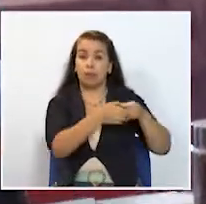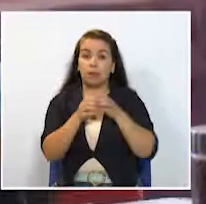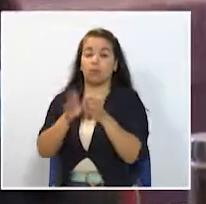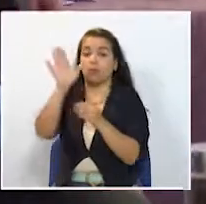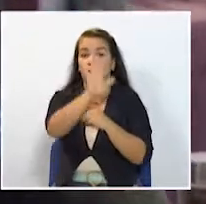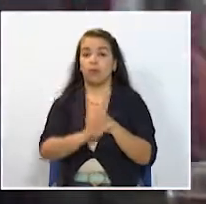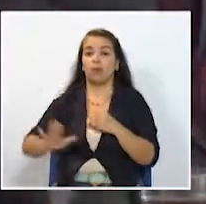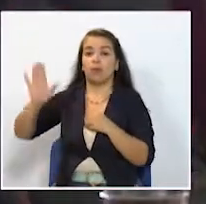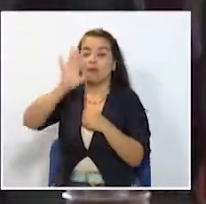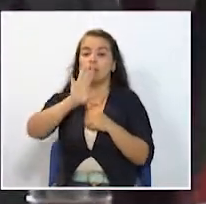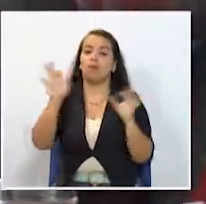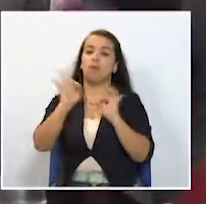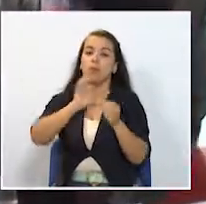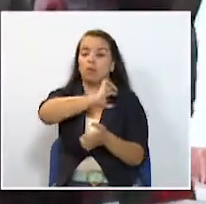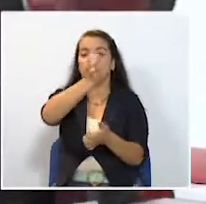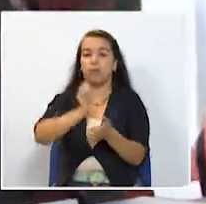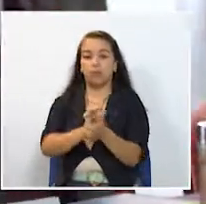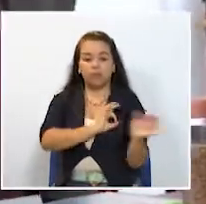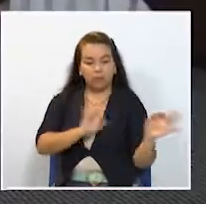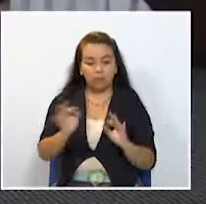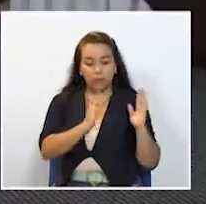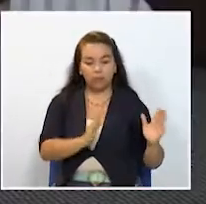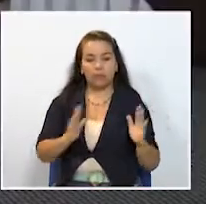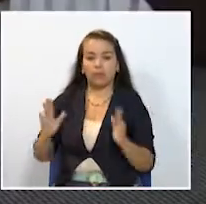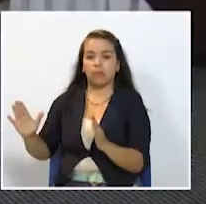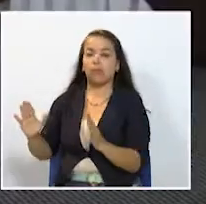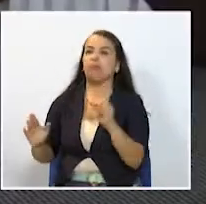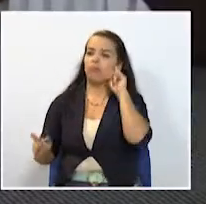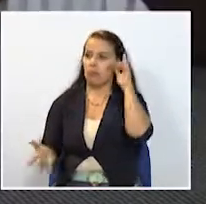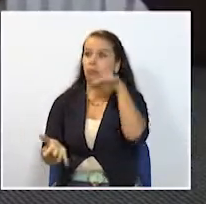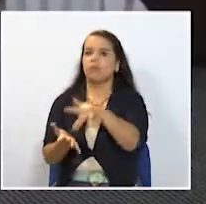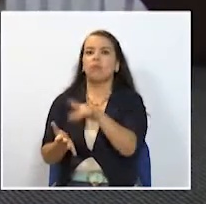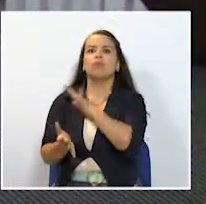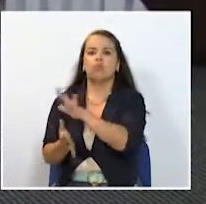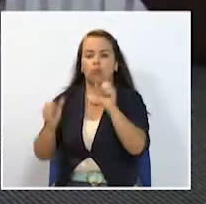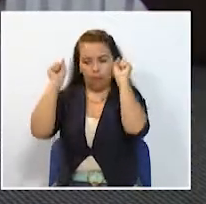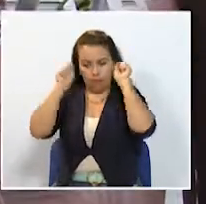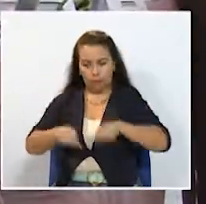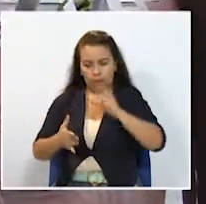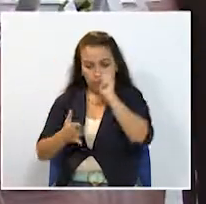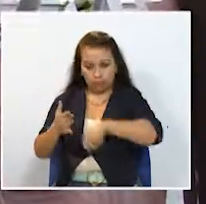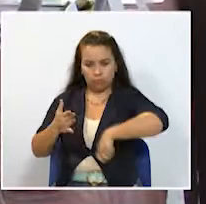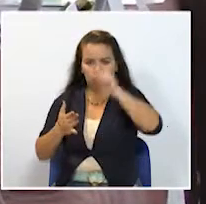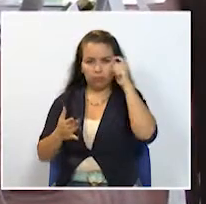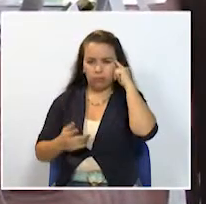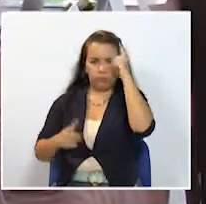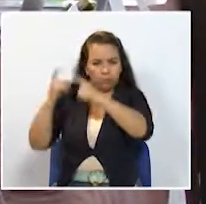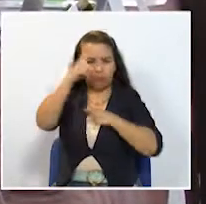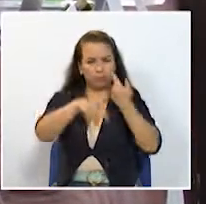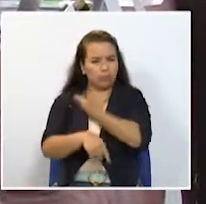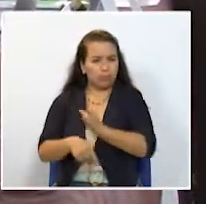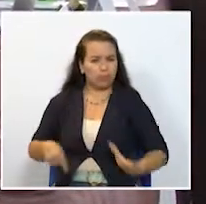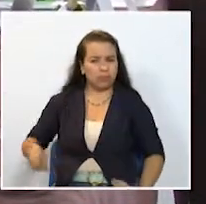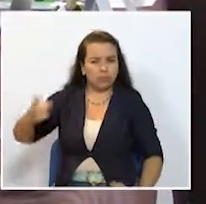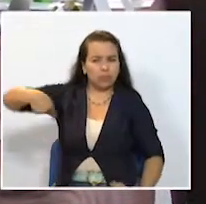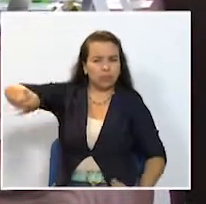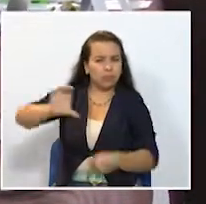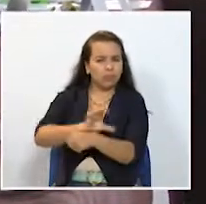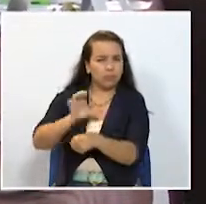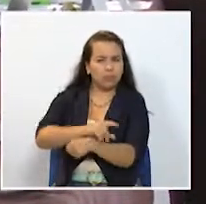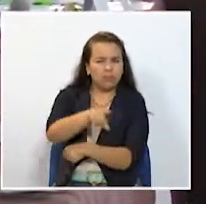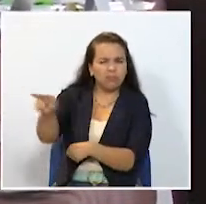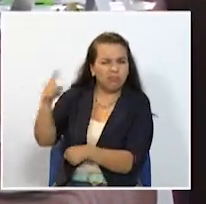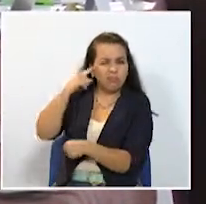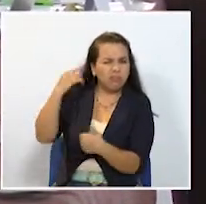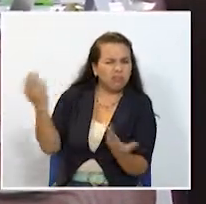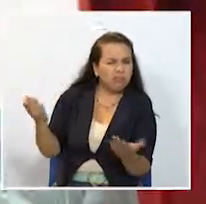Administrativa de Planeación deben ser aprobadas por las asambleas departamentales ¿Qué piensan los presidentes de estas corporaciones sobre esta unión?